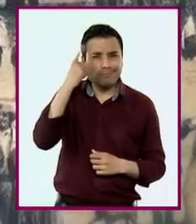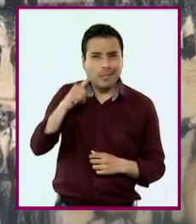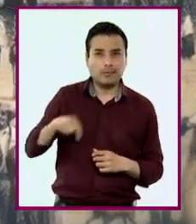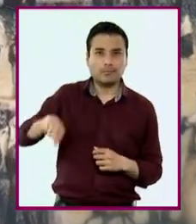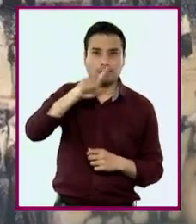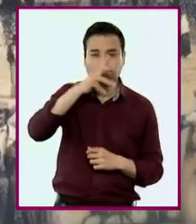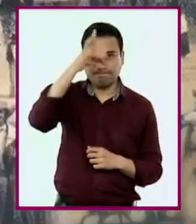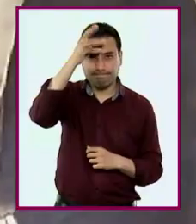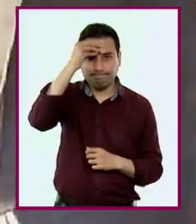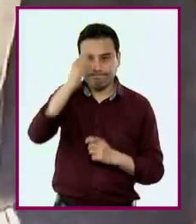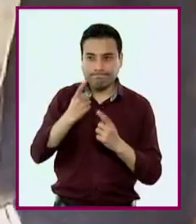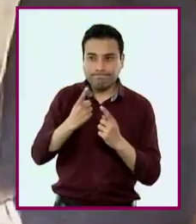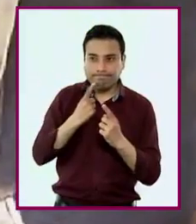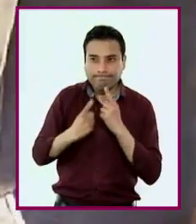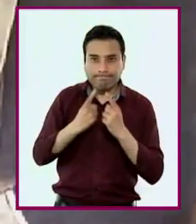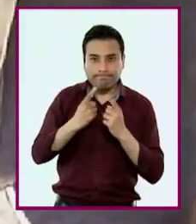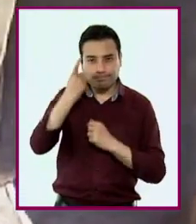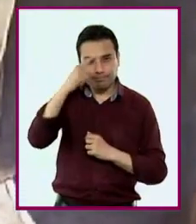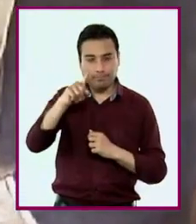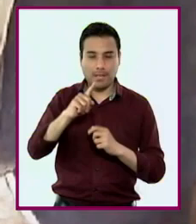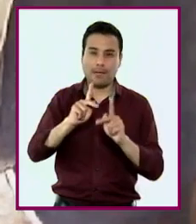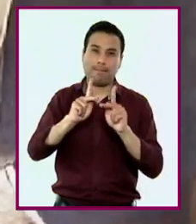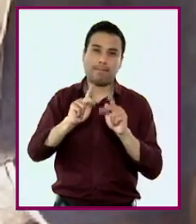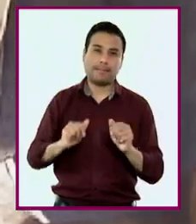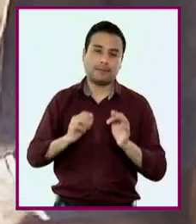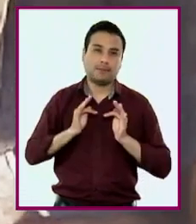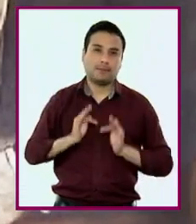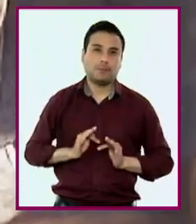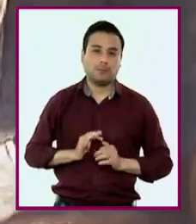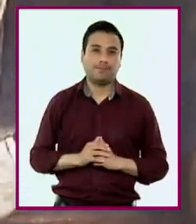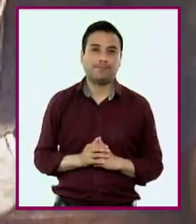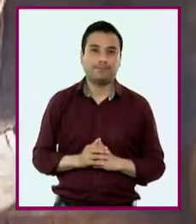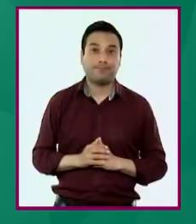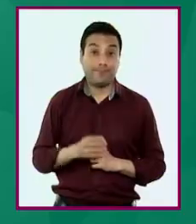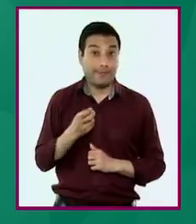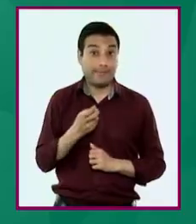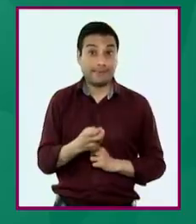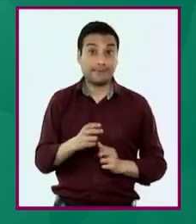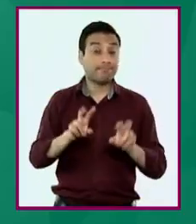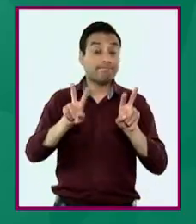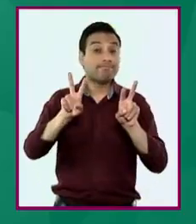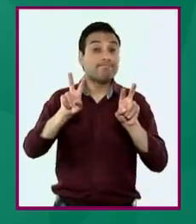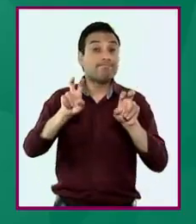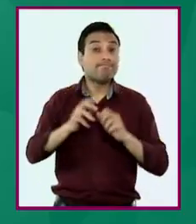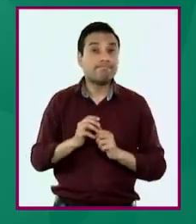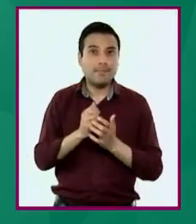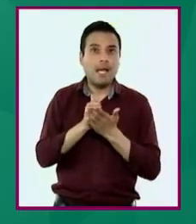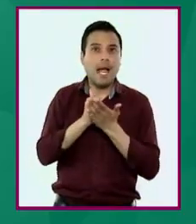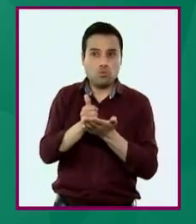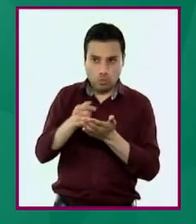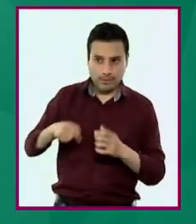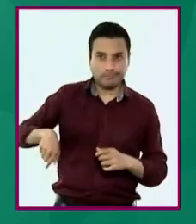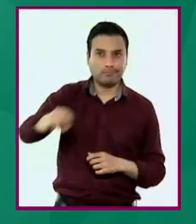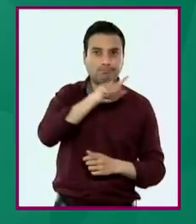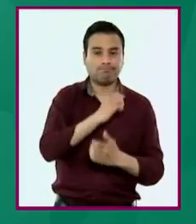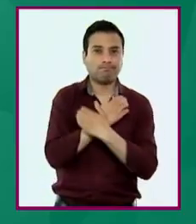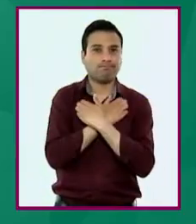del diálogo, la negociación y la mediación en favor de una cultura de paz. Este campo contribuirá a la